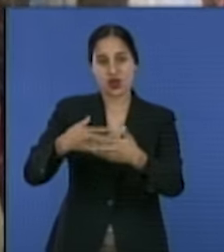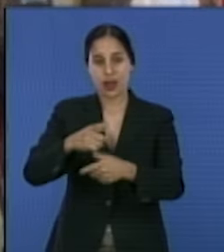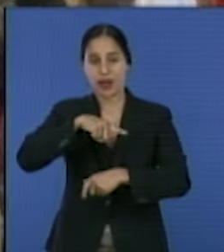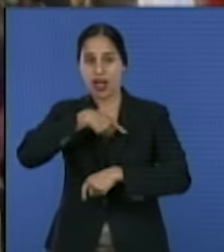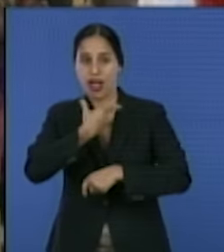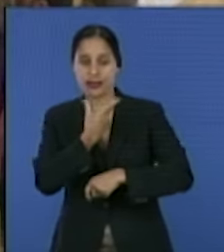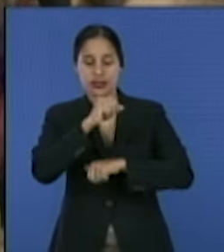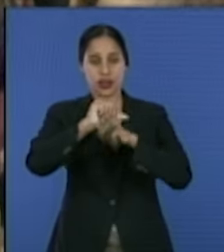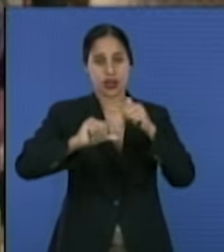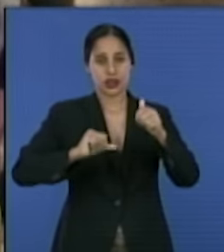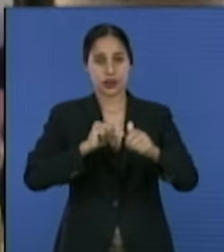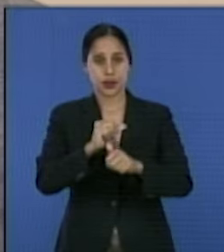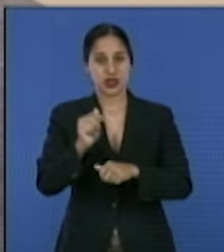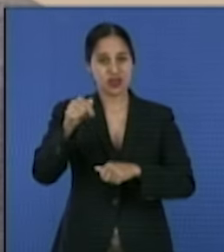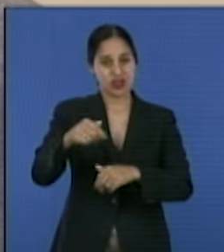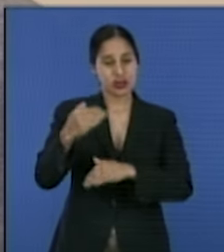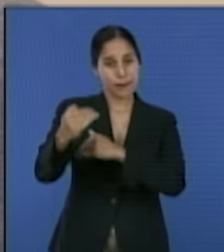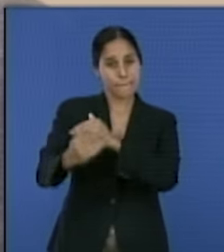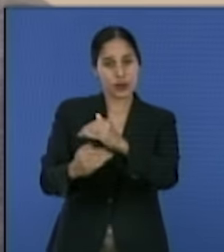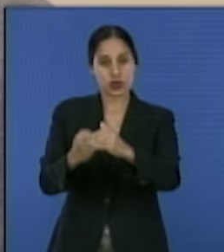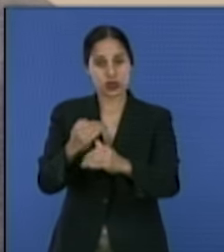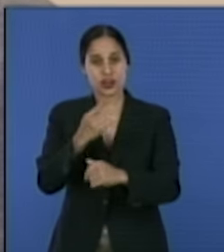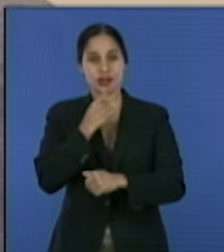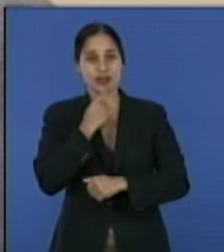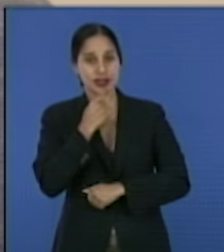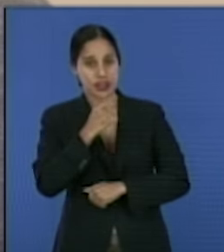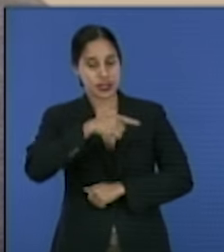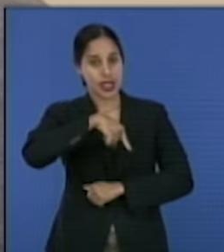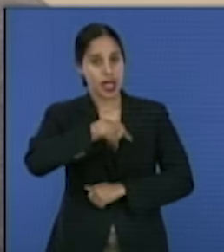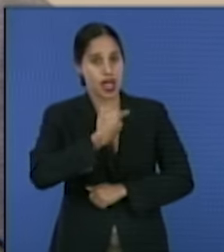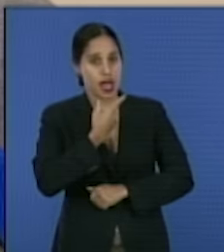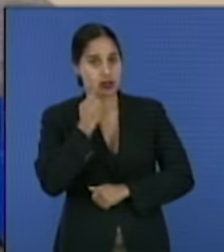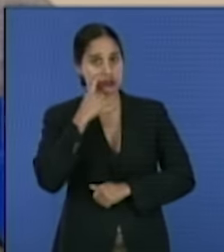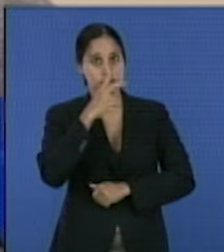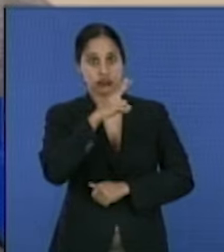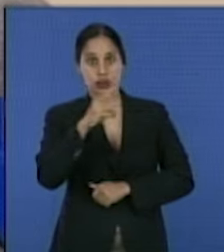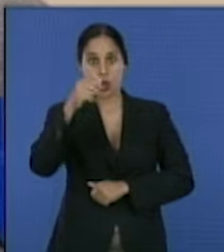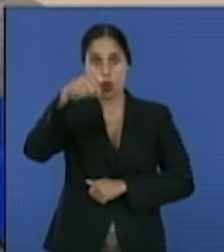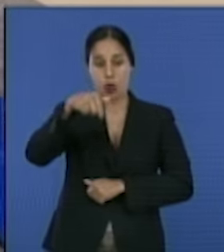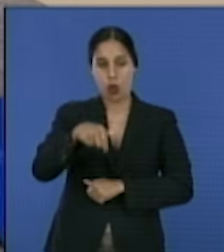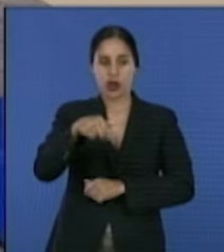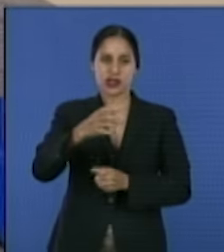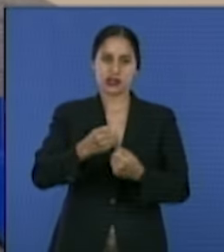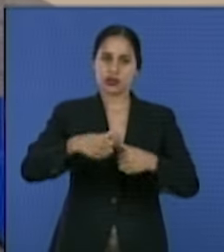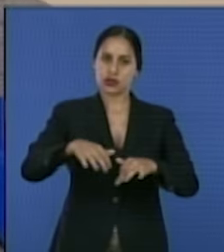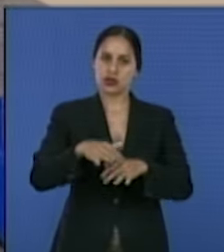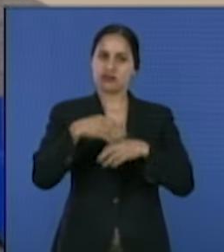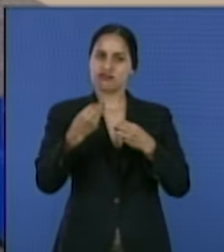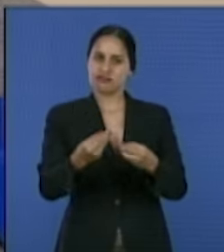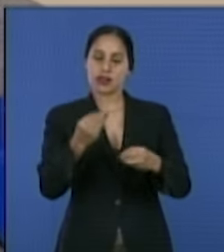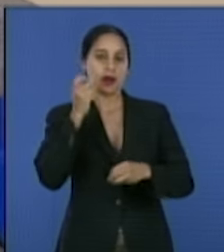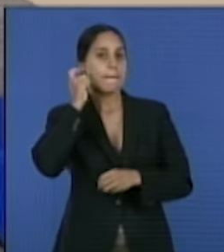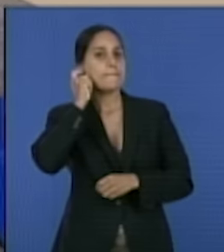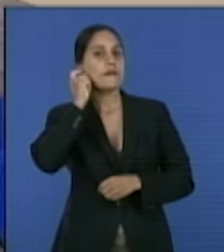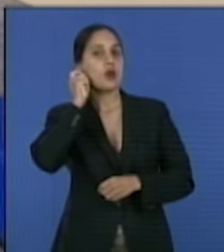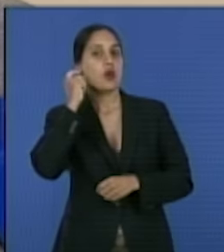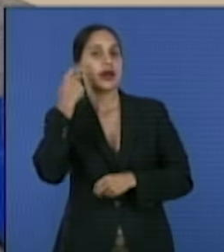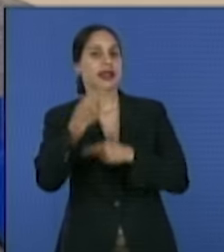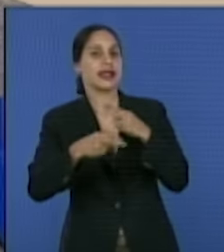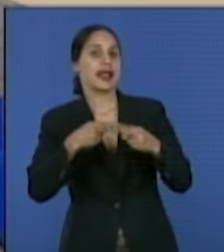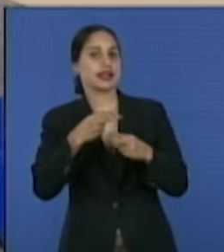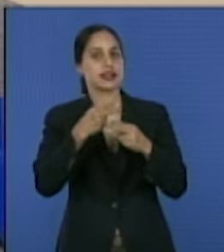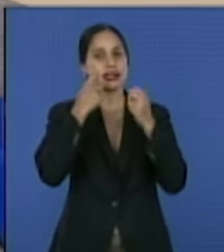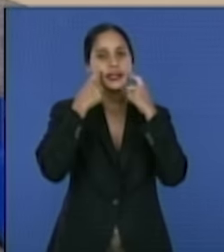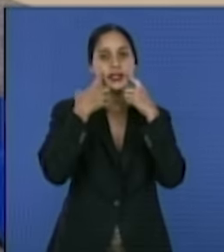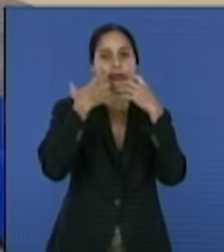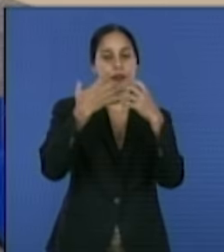caribeño. En ese proceso, ese proceso de actualización, hoy en día las mujeres llevan o tienen un papel